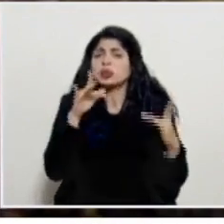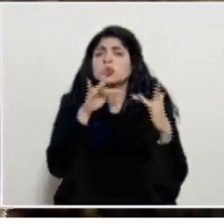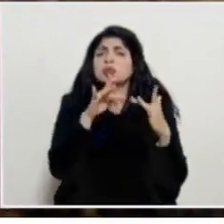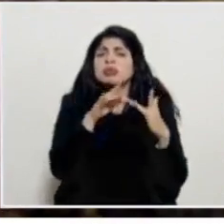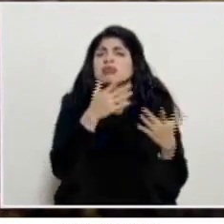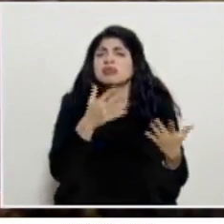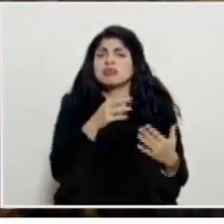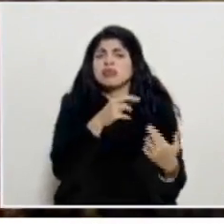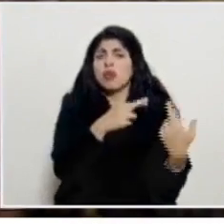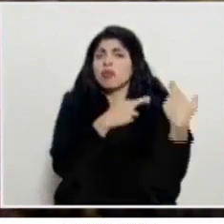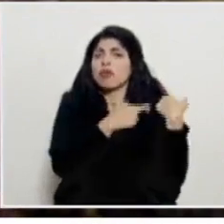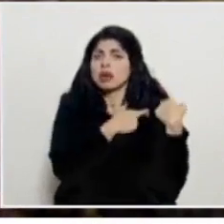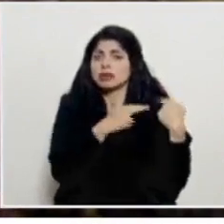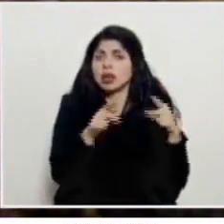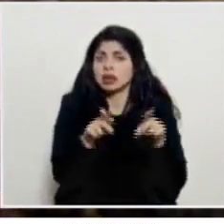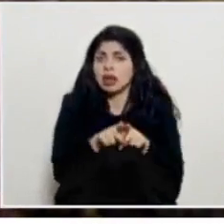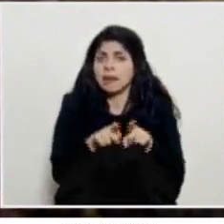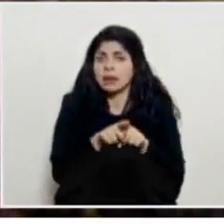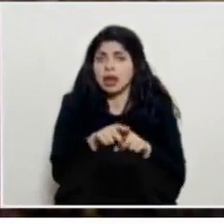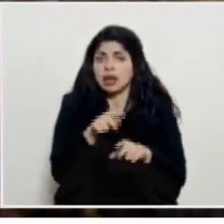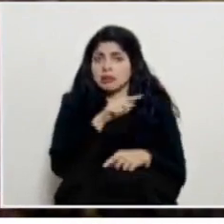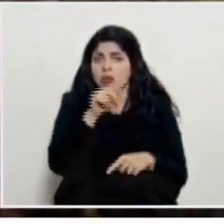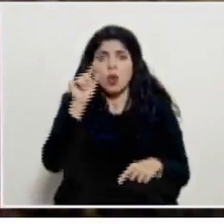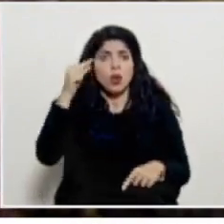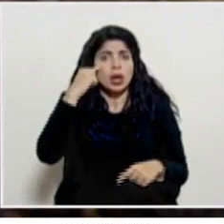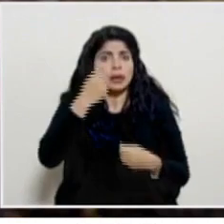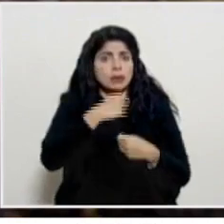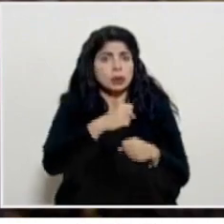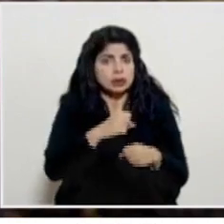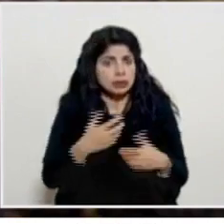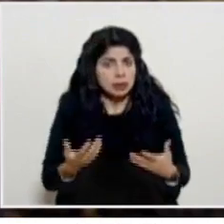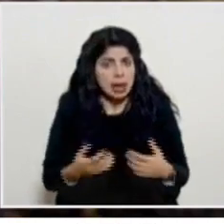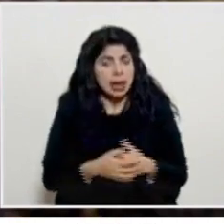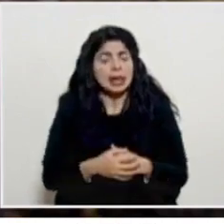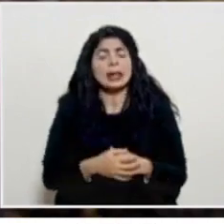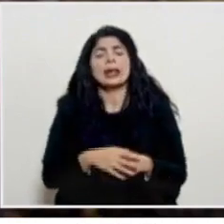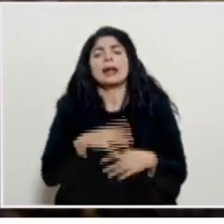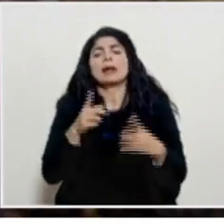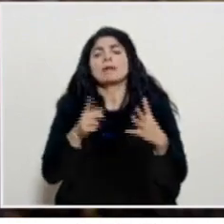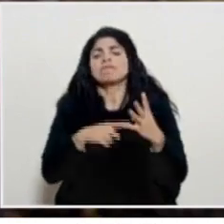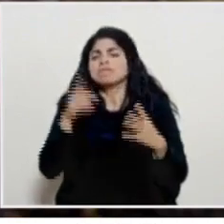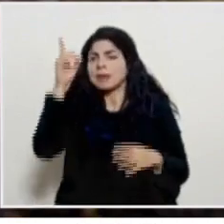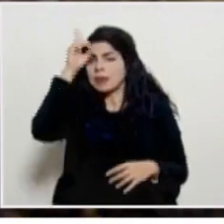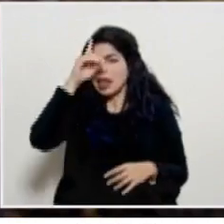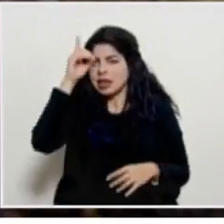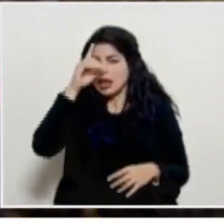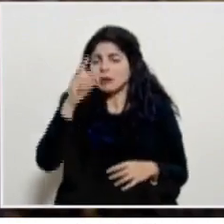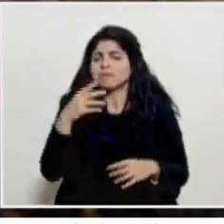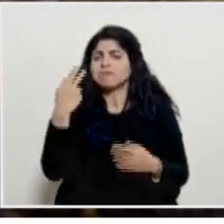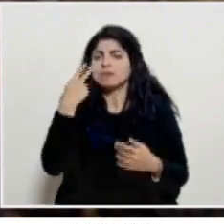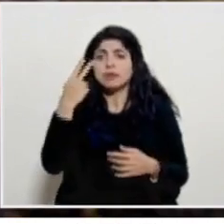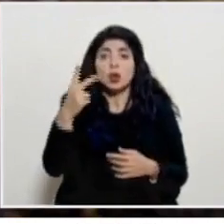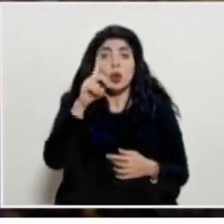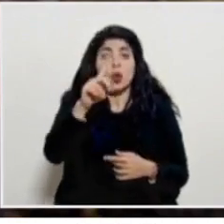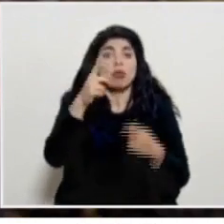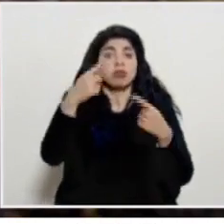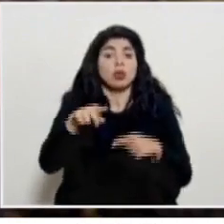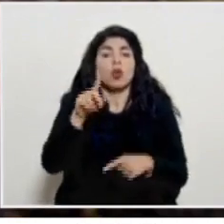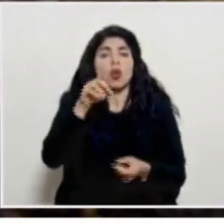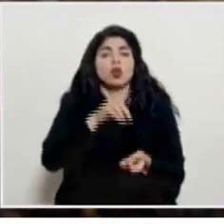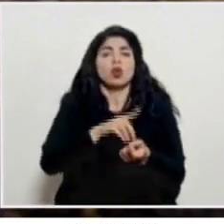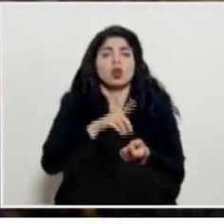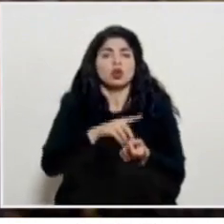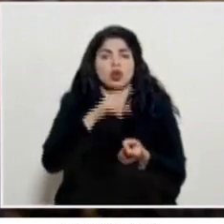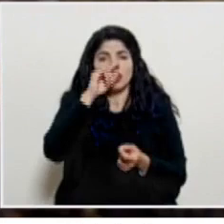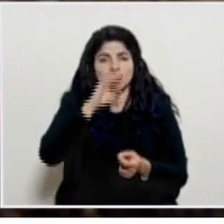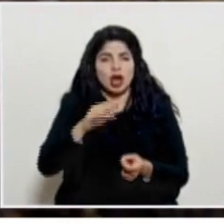mantienen y la responsabilidad también para esos mismos gobiernos locales? Don Daniel vimos un caso de una pediatra en